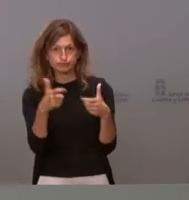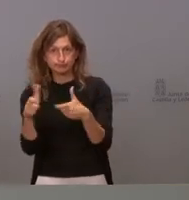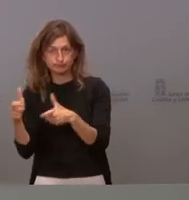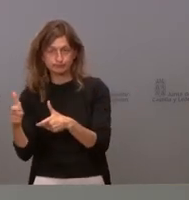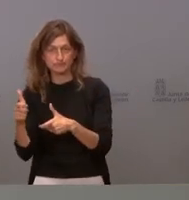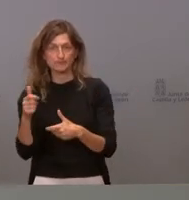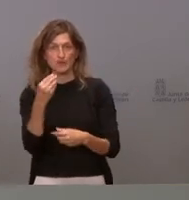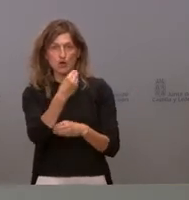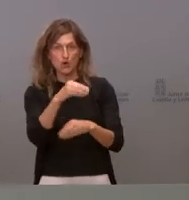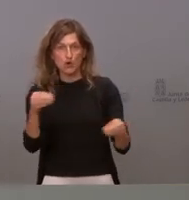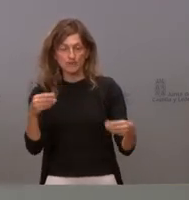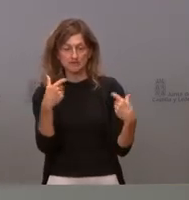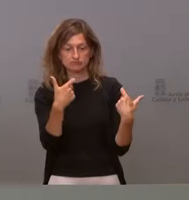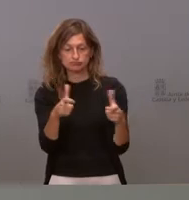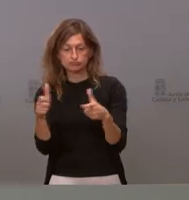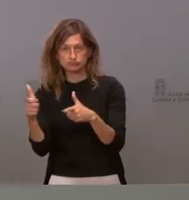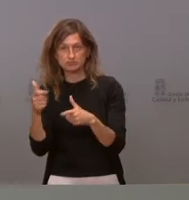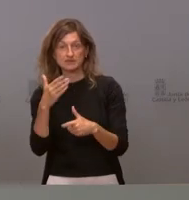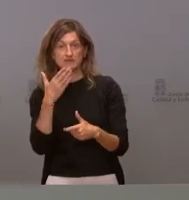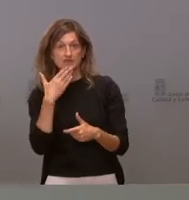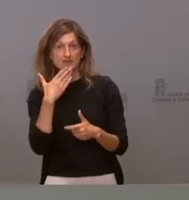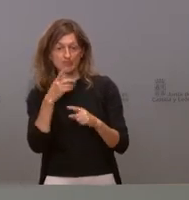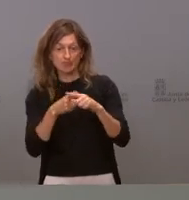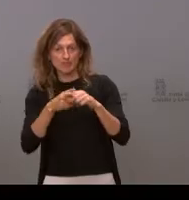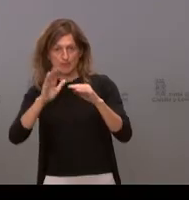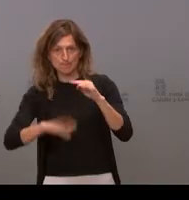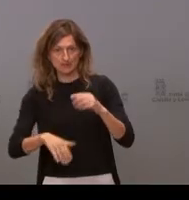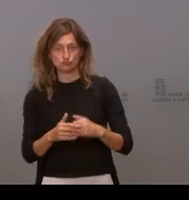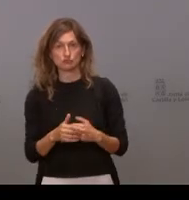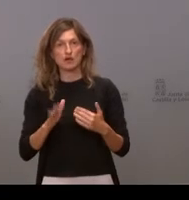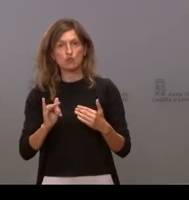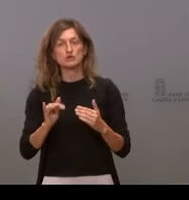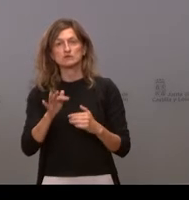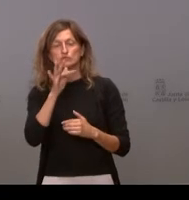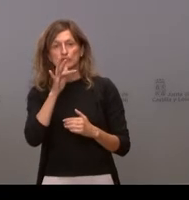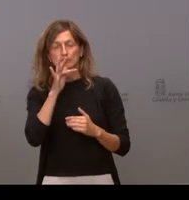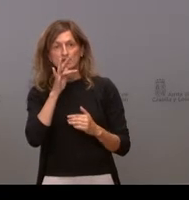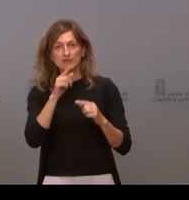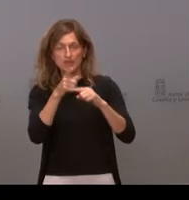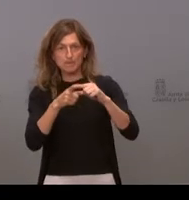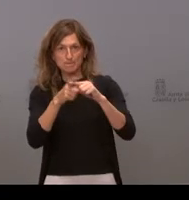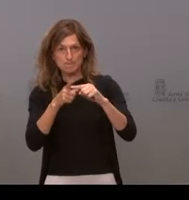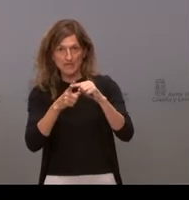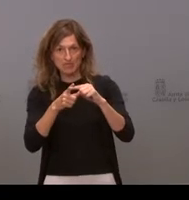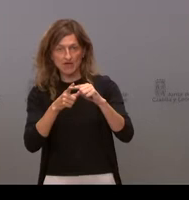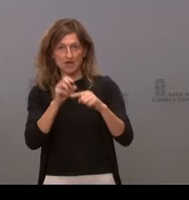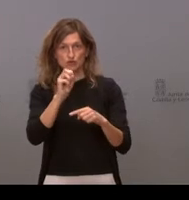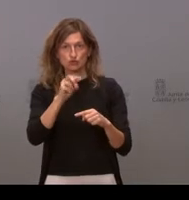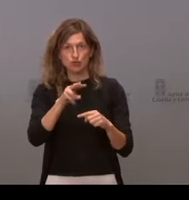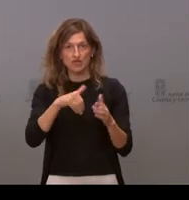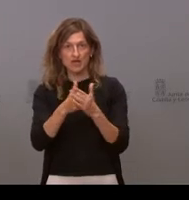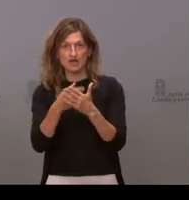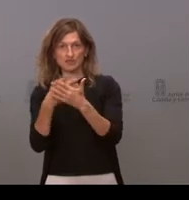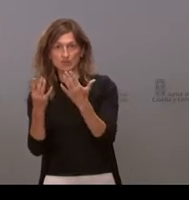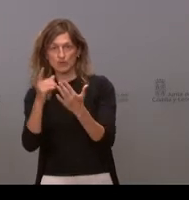de estos grupos etarios están por debajo de la media, aunque seguimos manteniéndonos por encima de la media en los 12 a 19